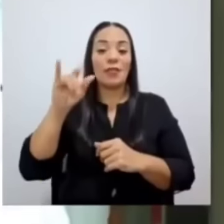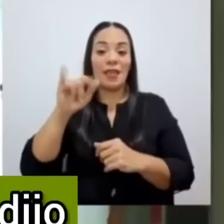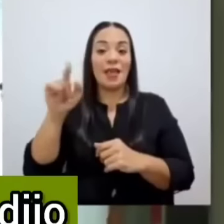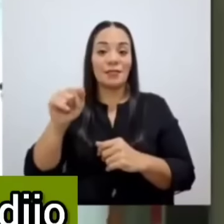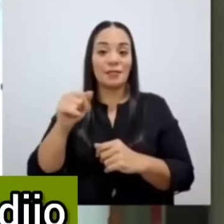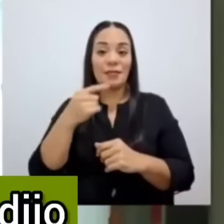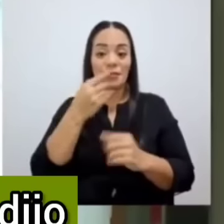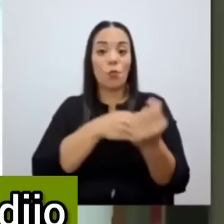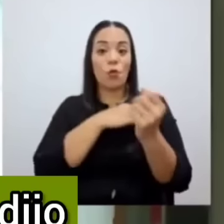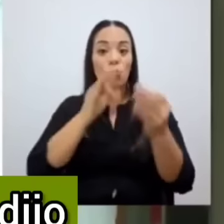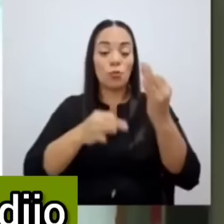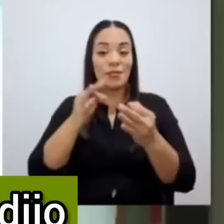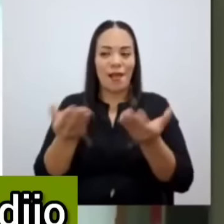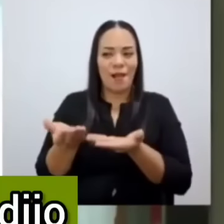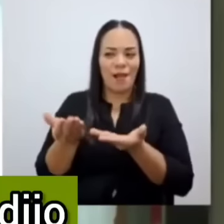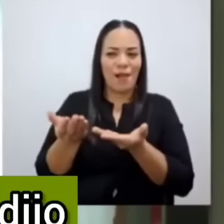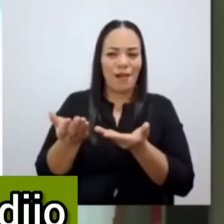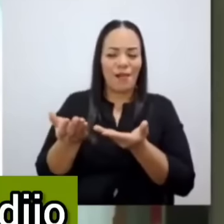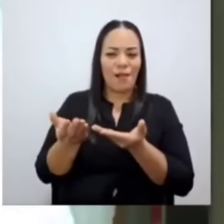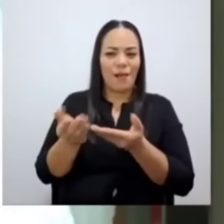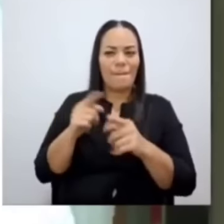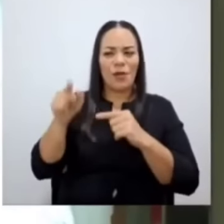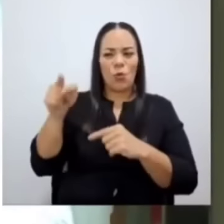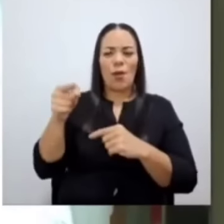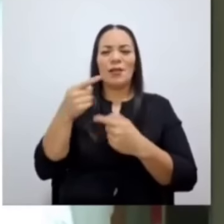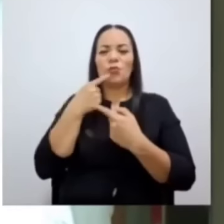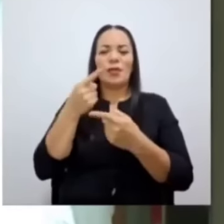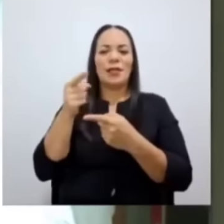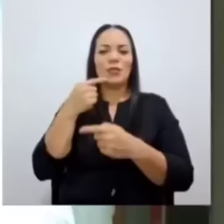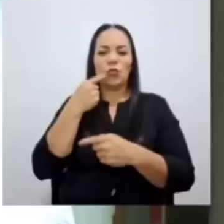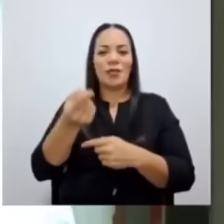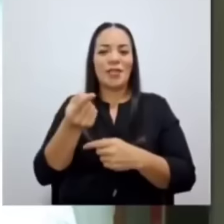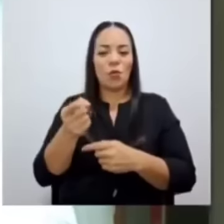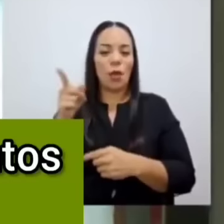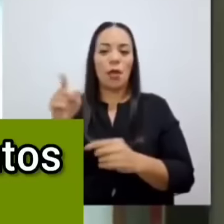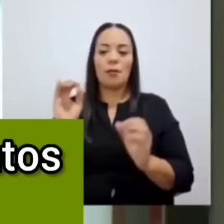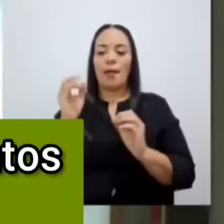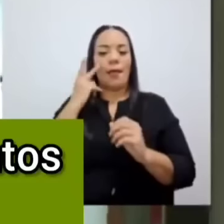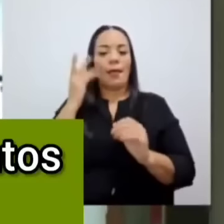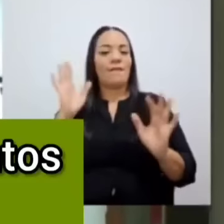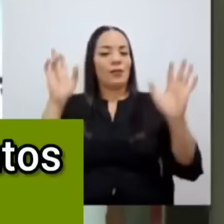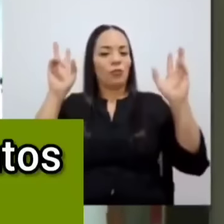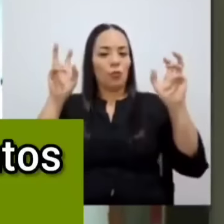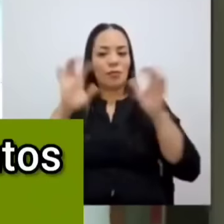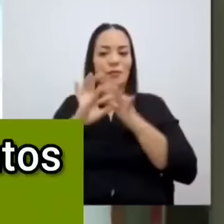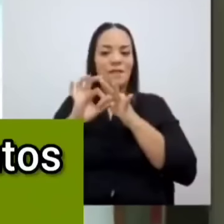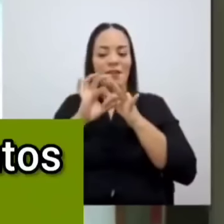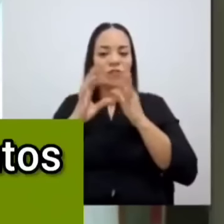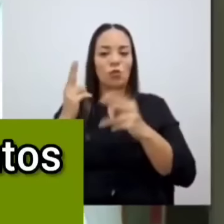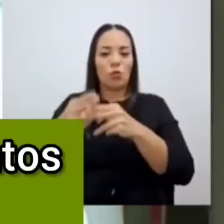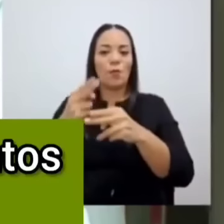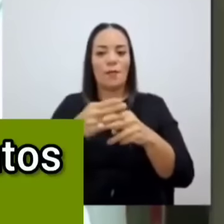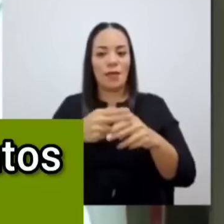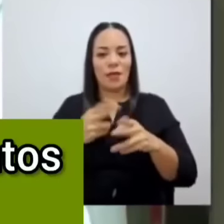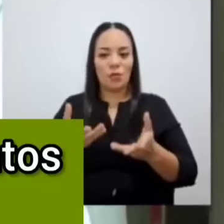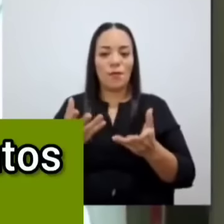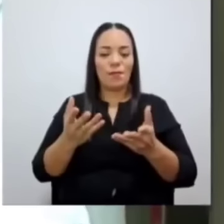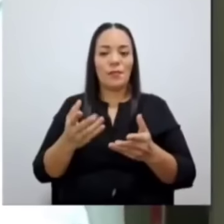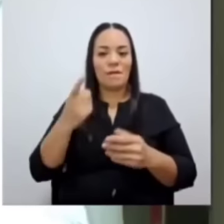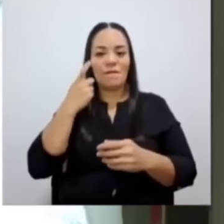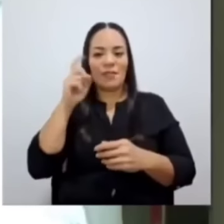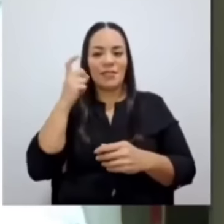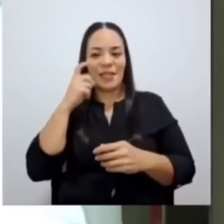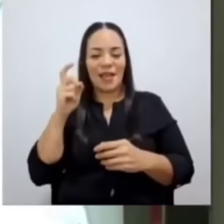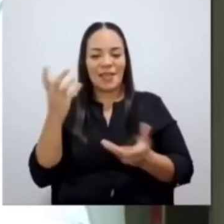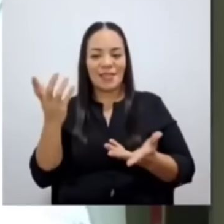Judicial, a pesar de que él en estas declaraciones dijo que él no tenía nada que ver con el tema de los nombramientos de los fiscales